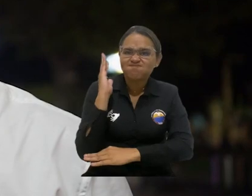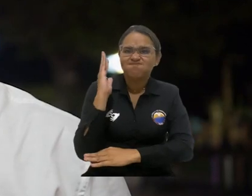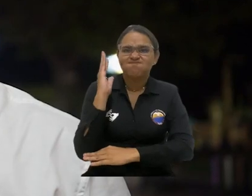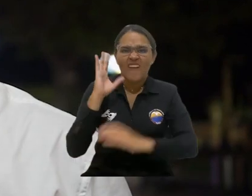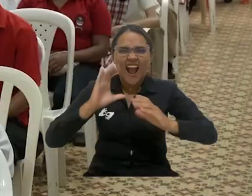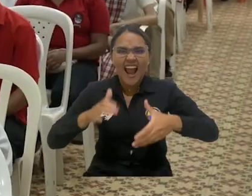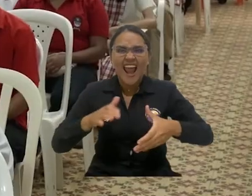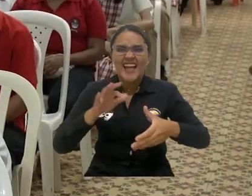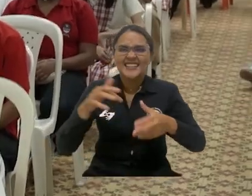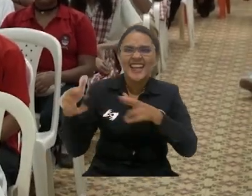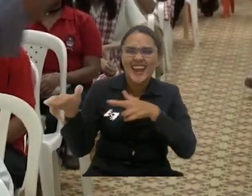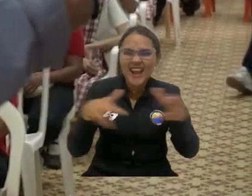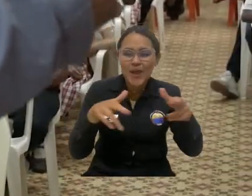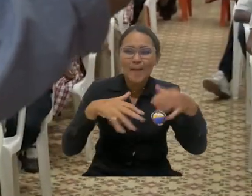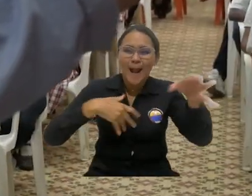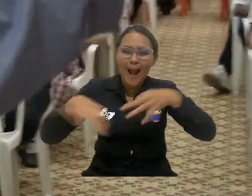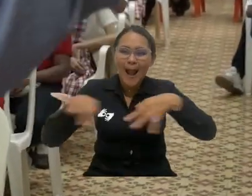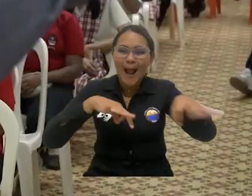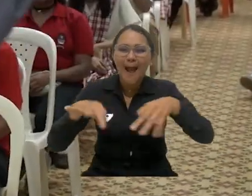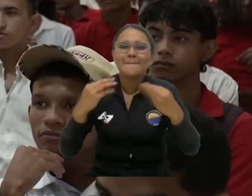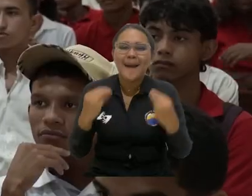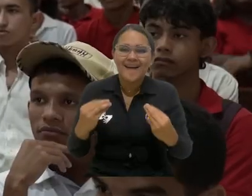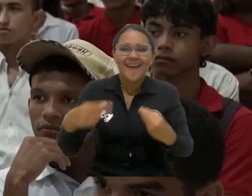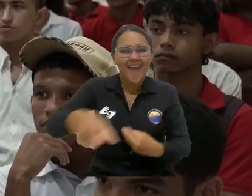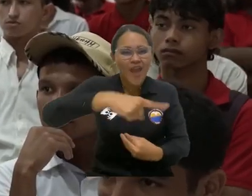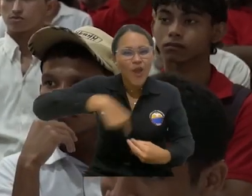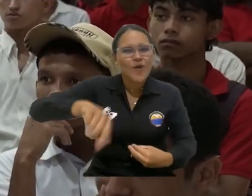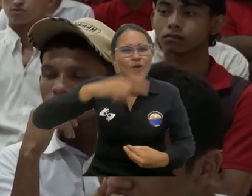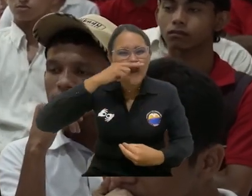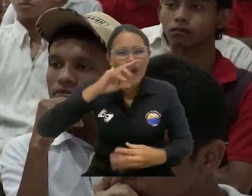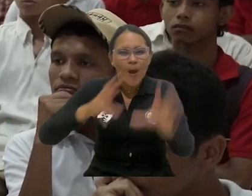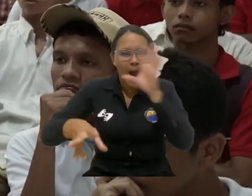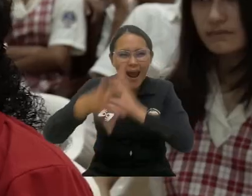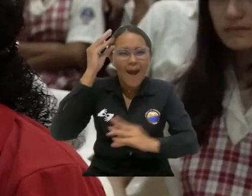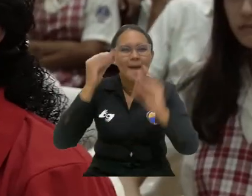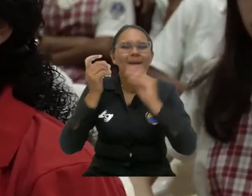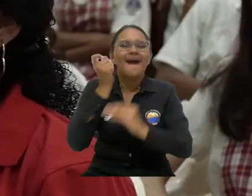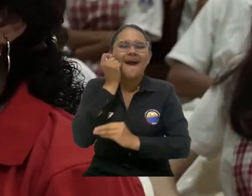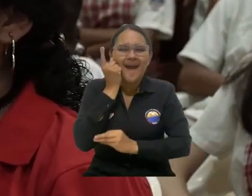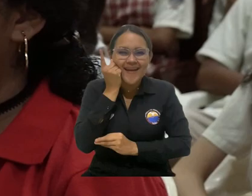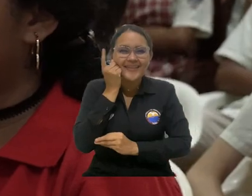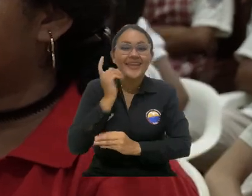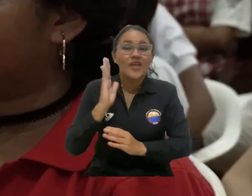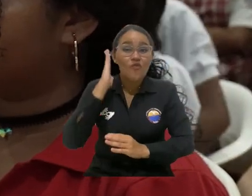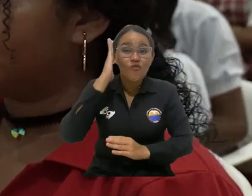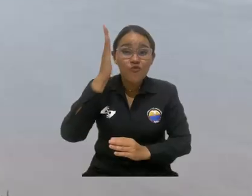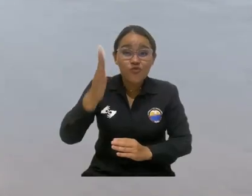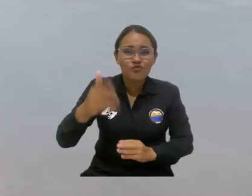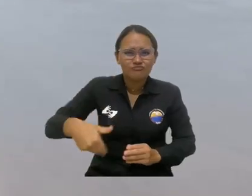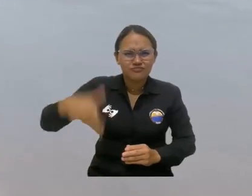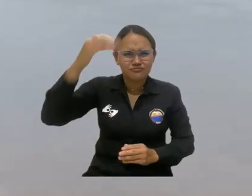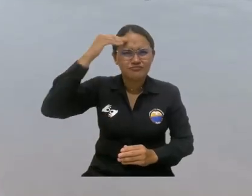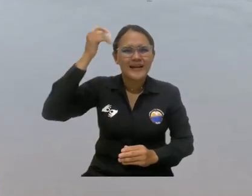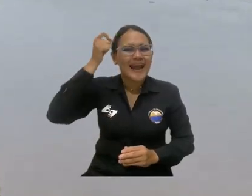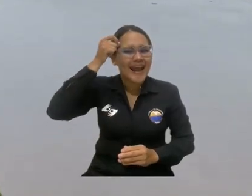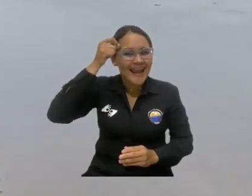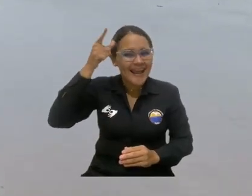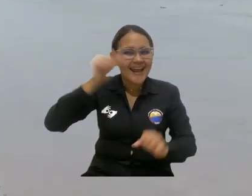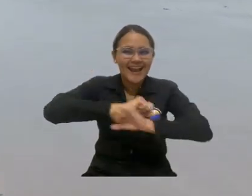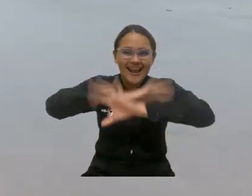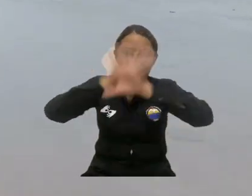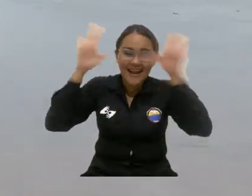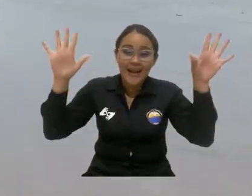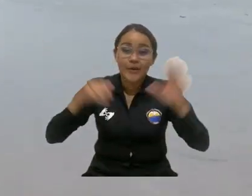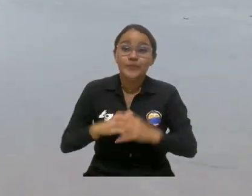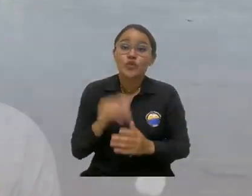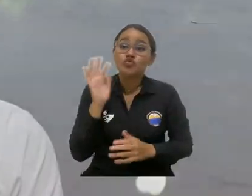los niños... ...para que ellos formen a los hombres del mañana a preservar lo que es el brazo... ...importante